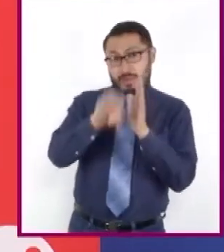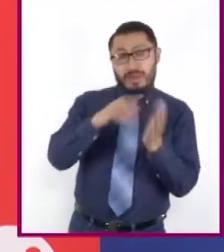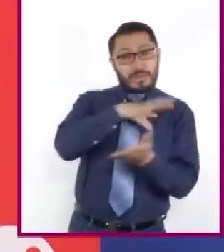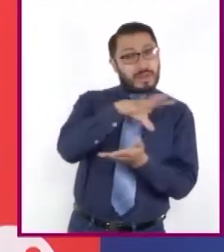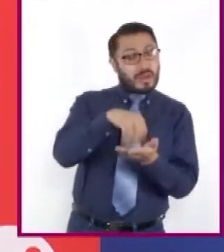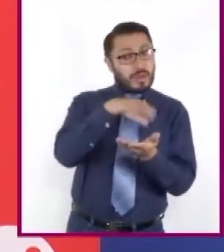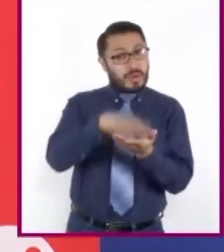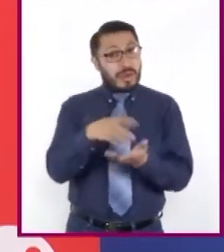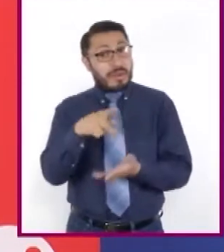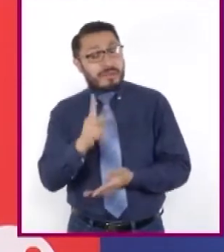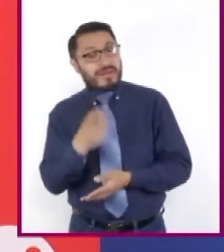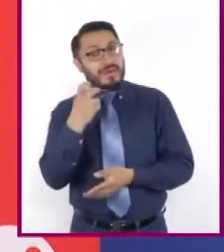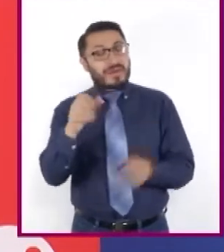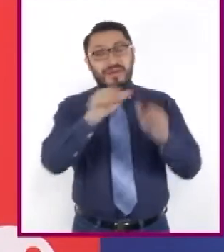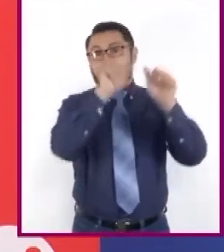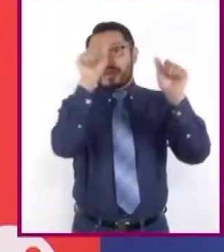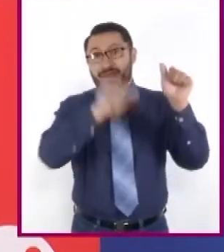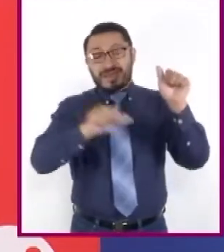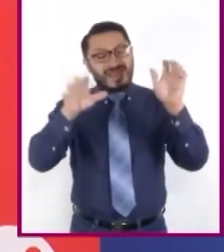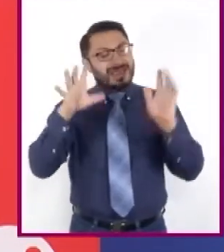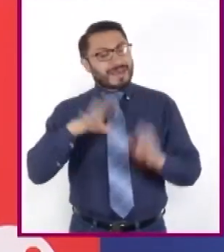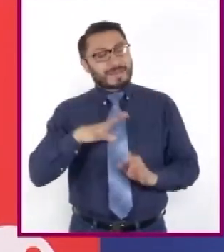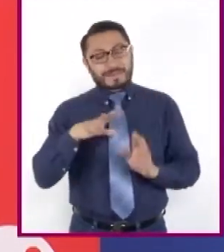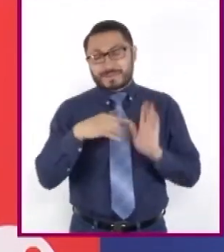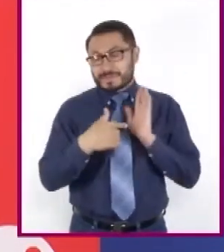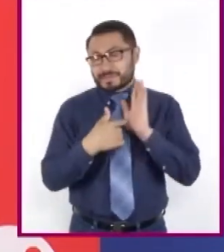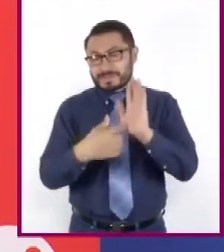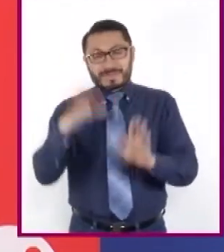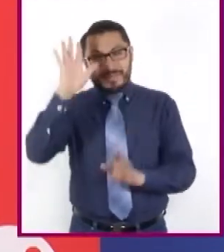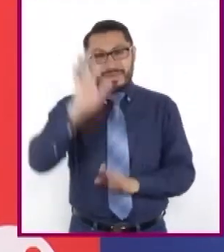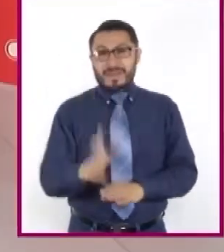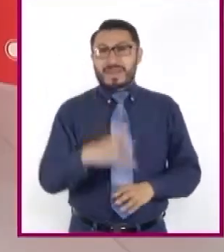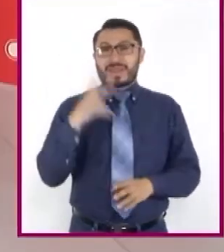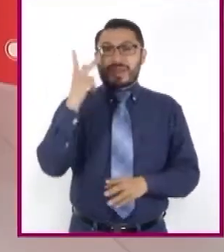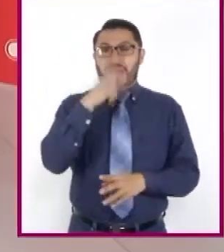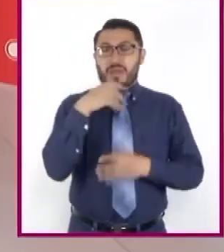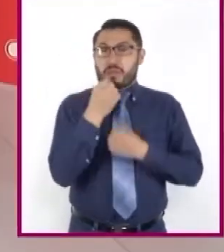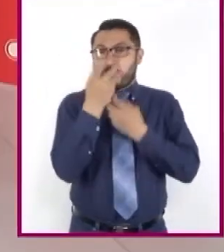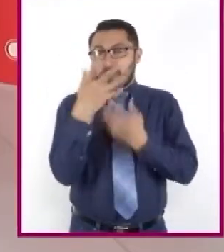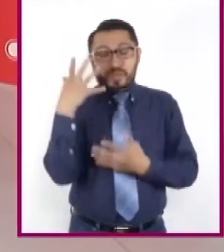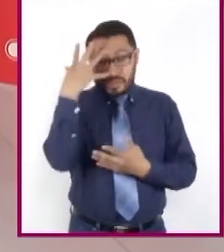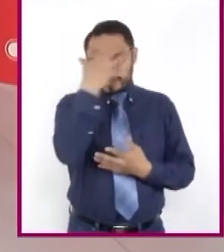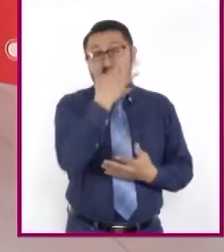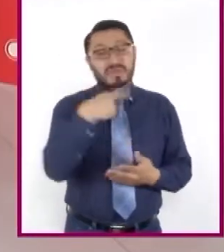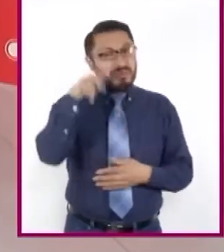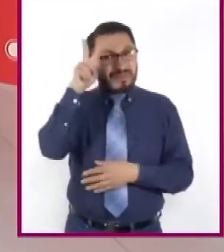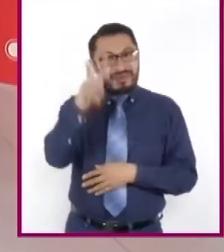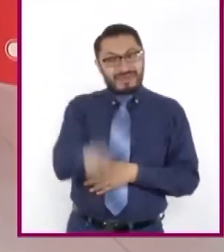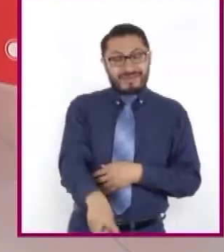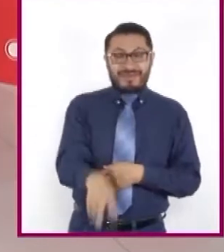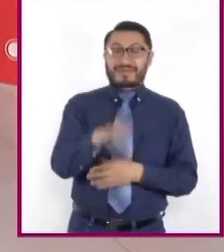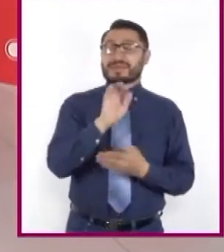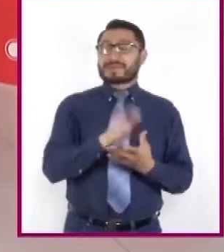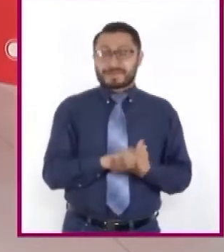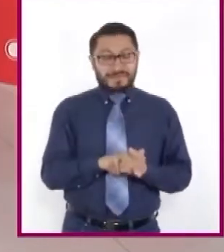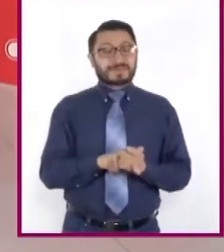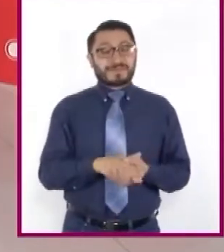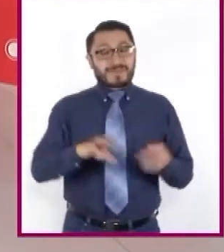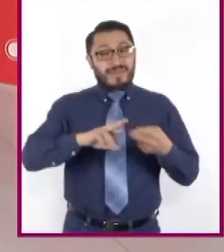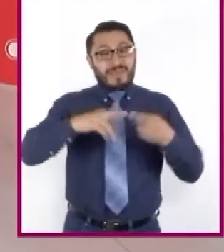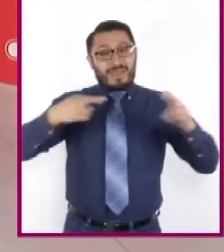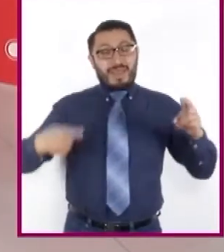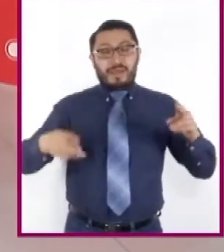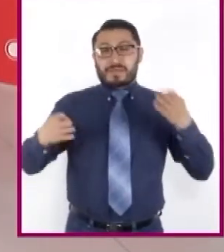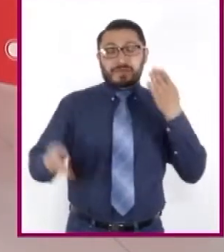gracias a las artes, se les da una dimensión poética muy hermosa. Así es, Emanuel. Con los recursos de la